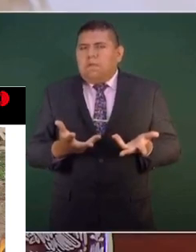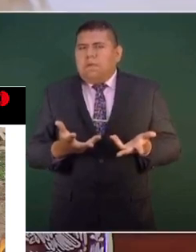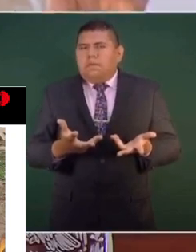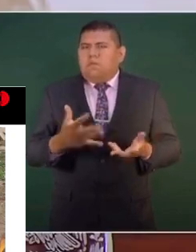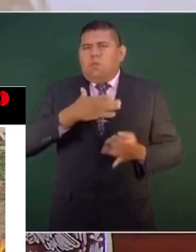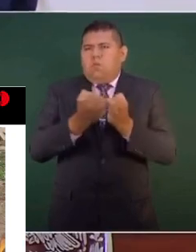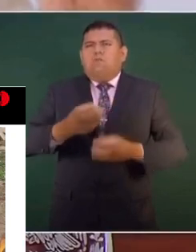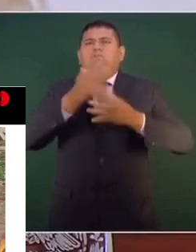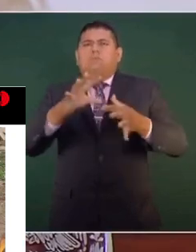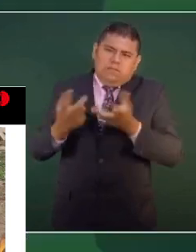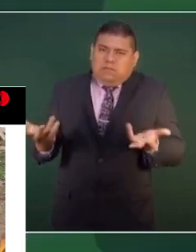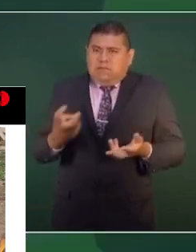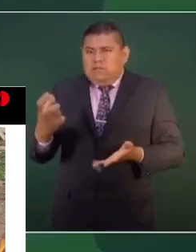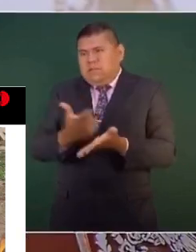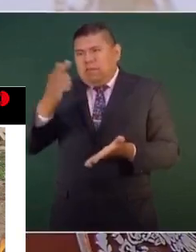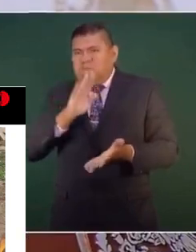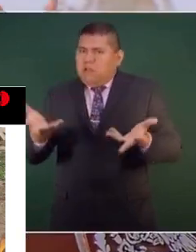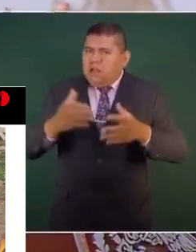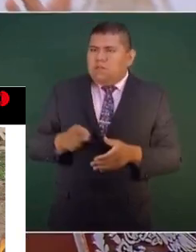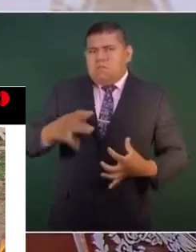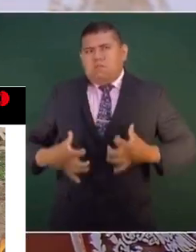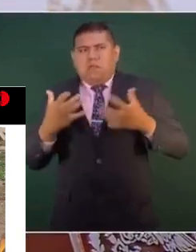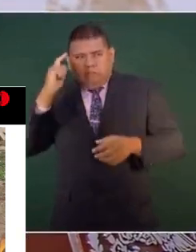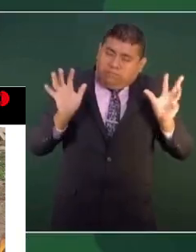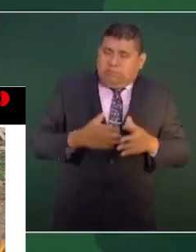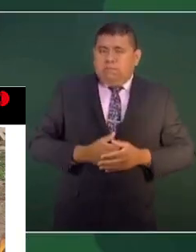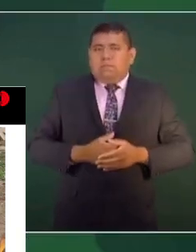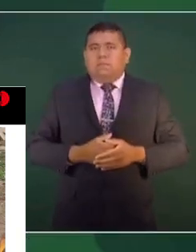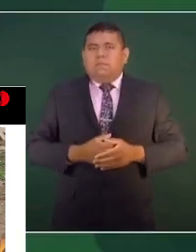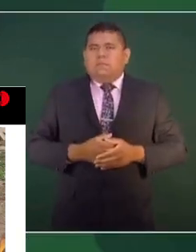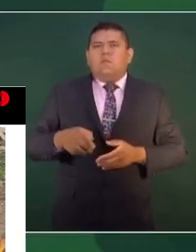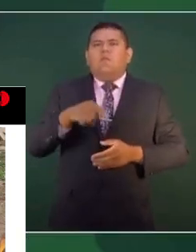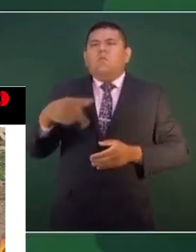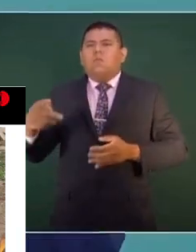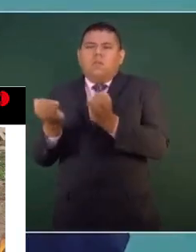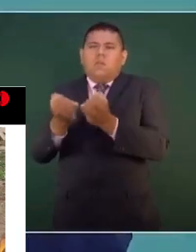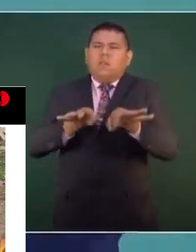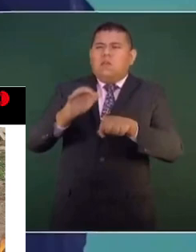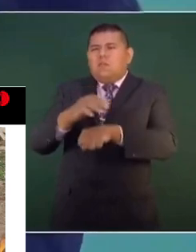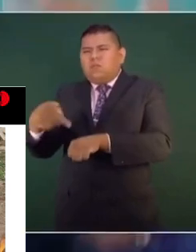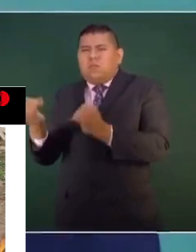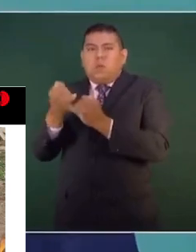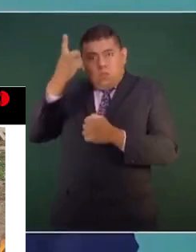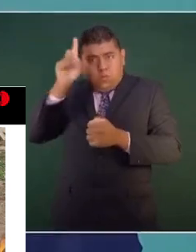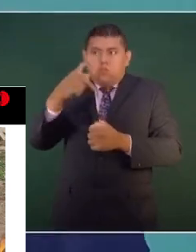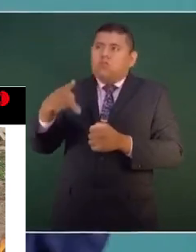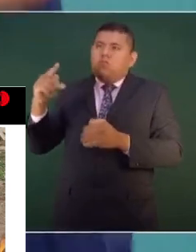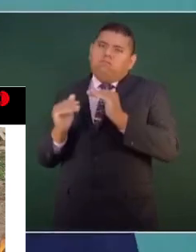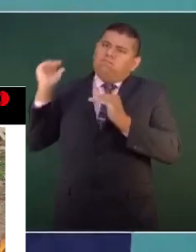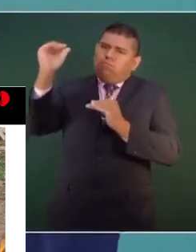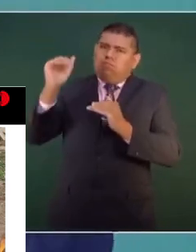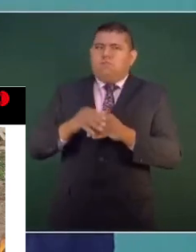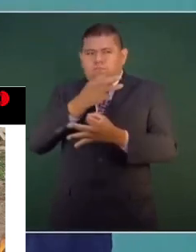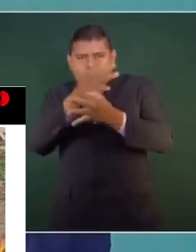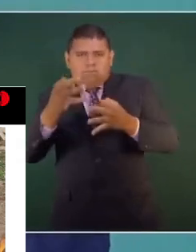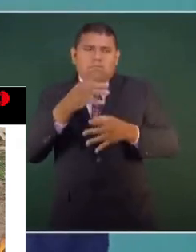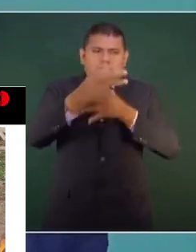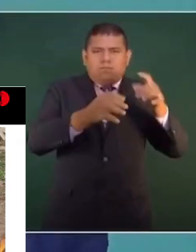manifestarlo, de decirlo. Porque andan muy alterados nuestros adversarios, no solo sus voceros, sino los dueños de los medios.